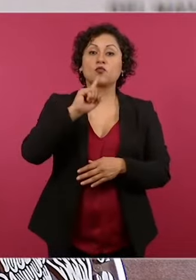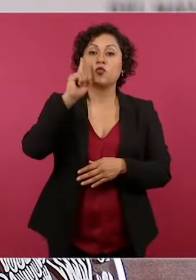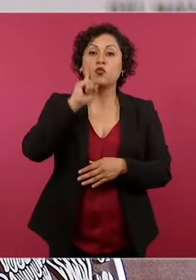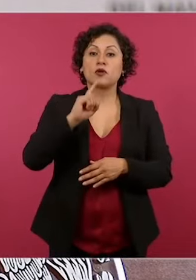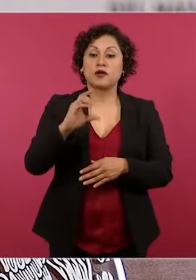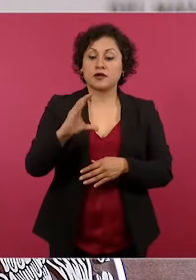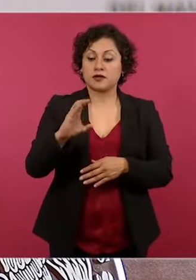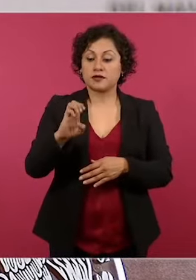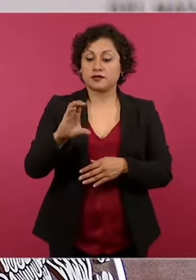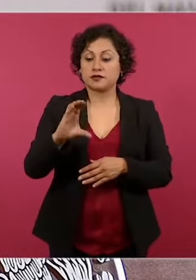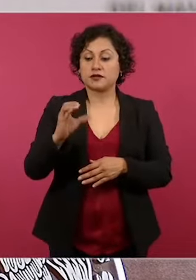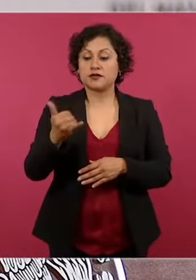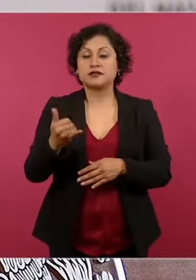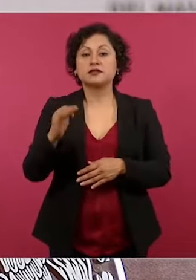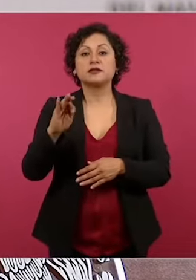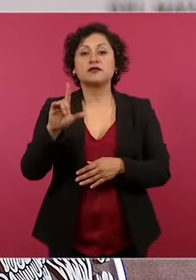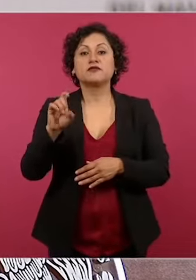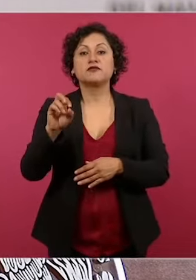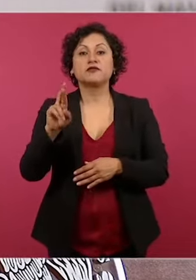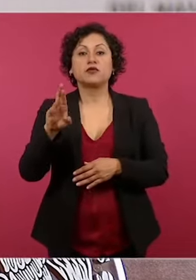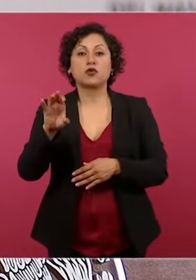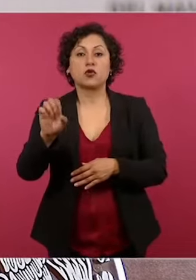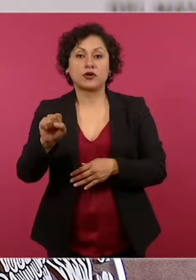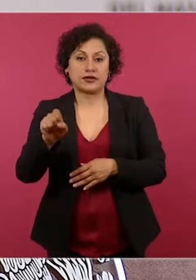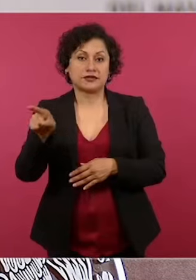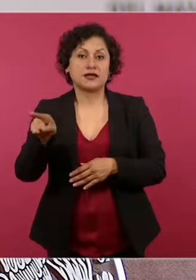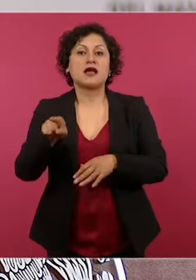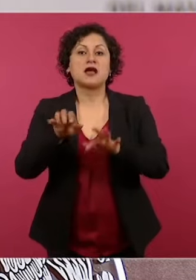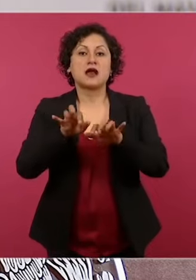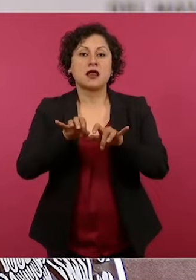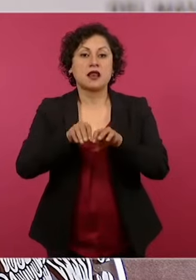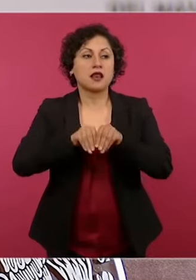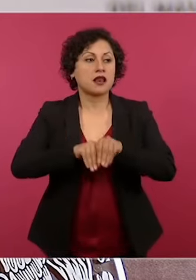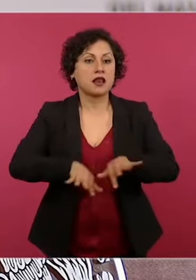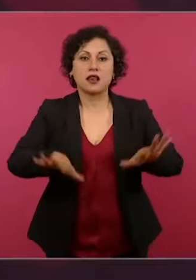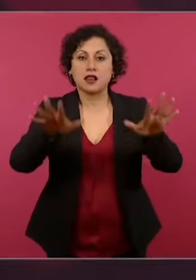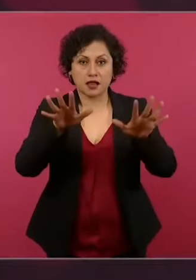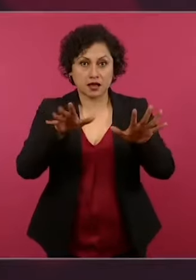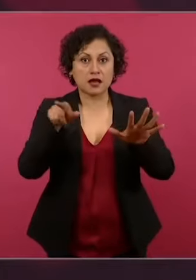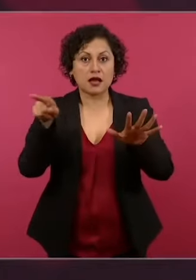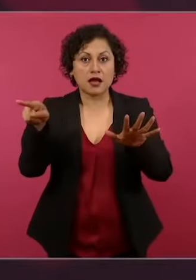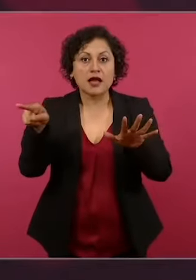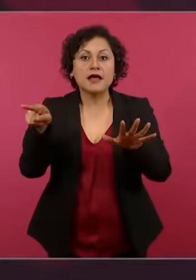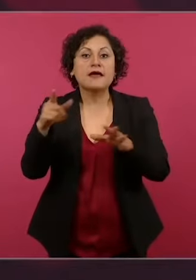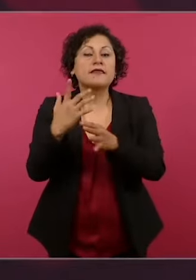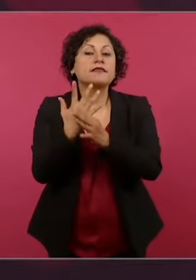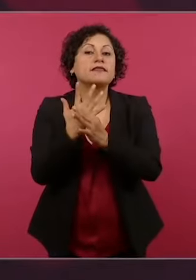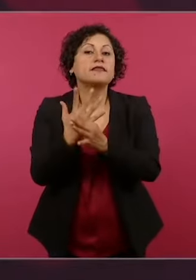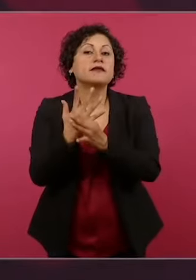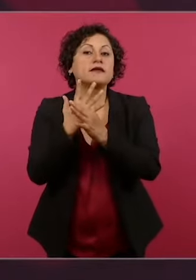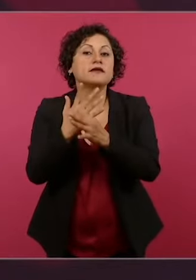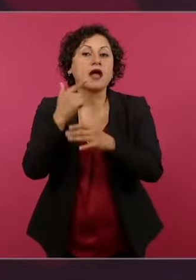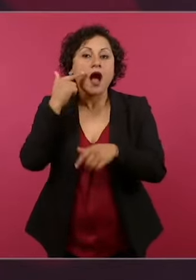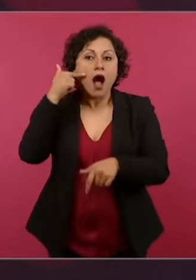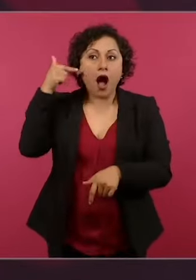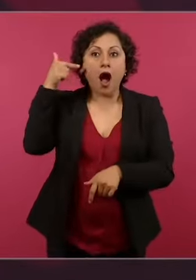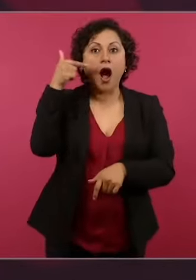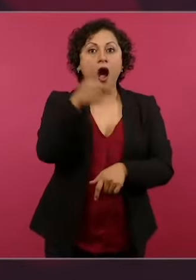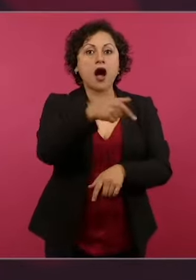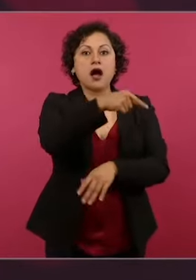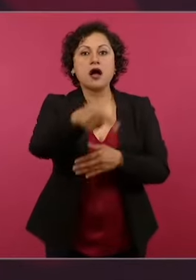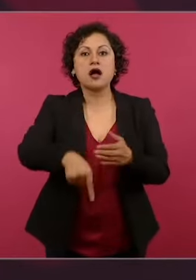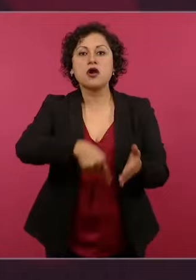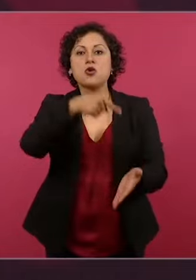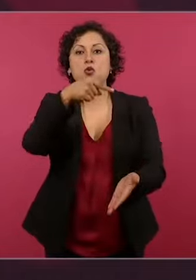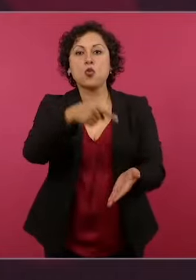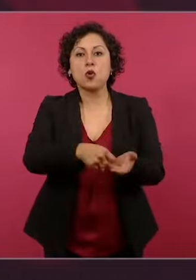dio a conocer por las redes sociales que había encontrado un lugar donde había una fosa clandestina,